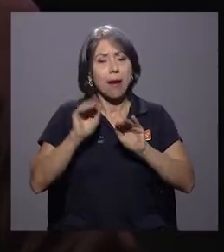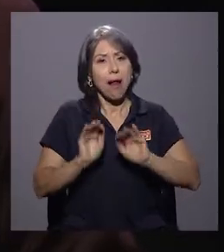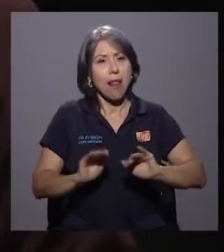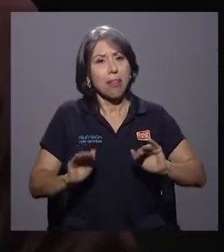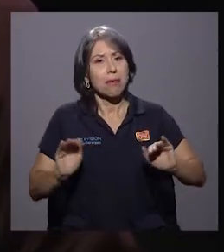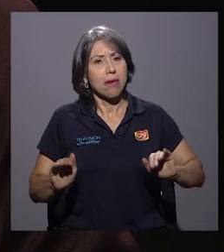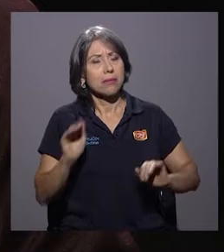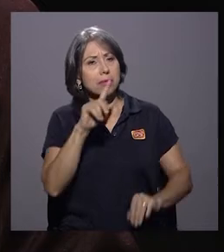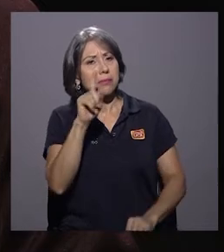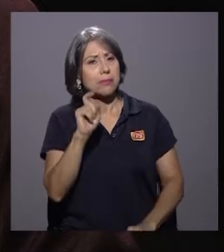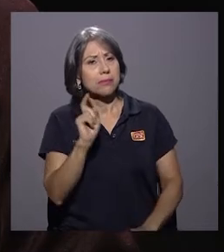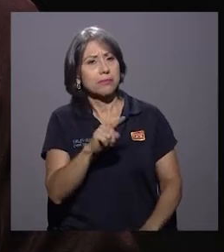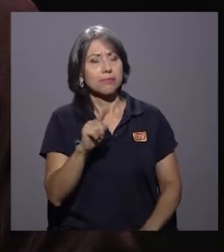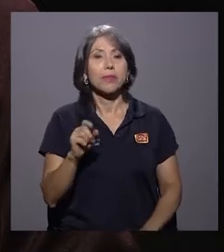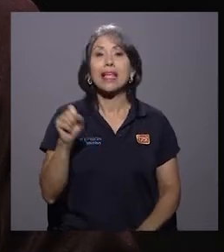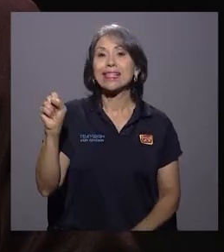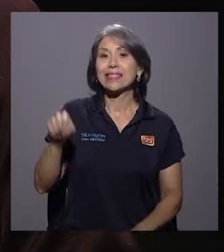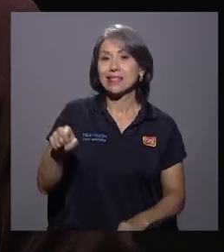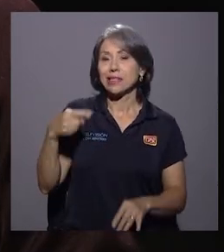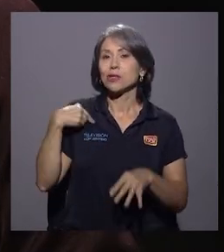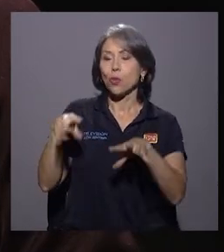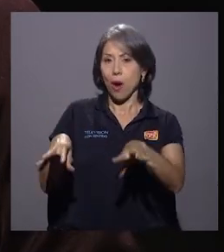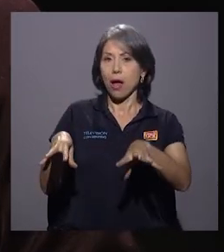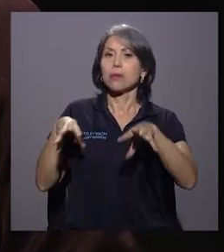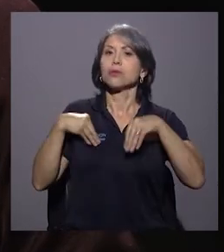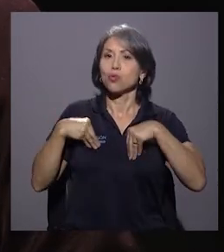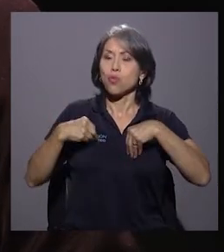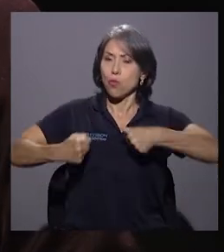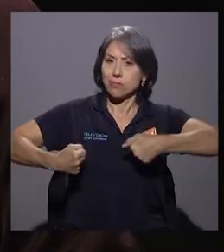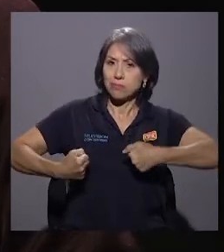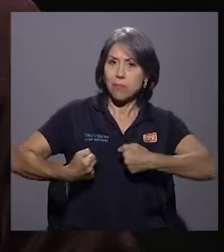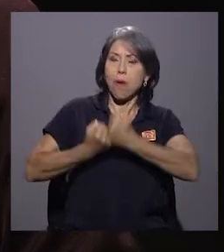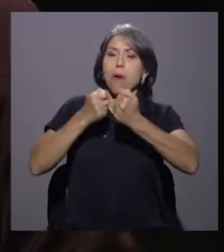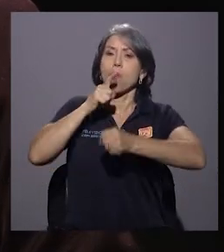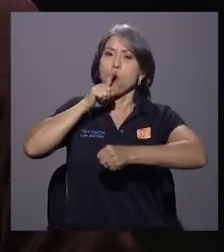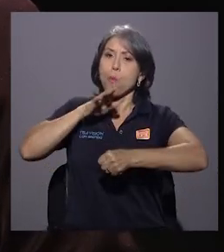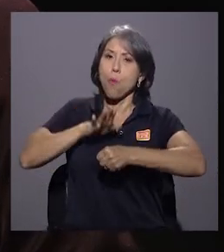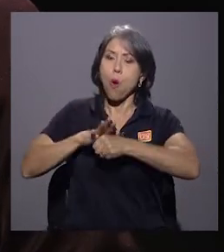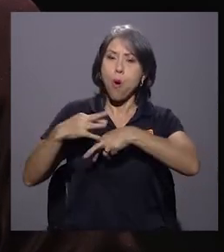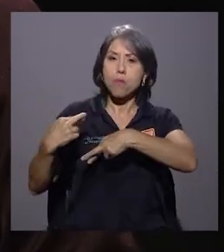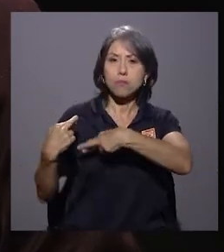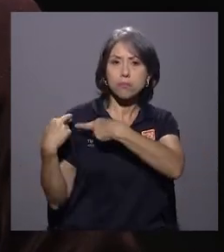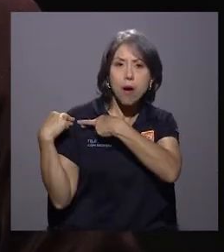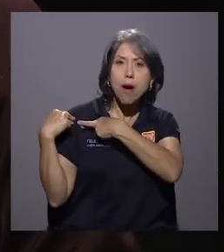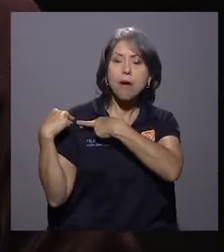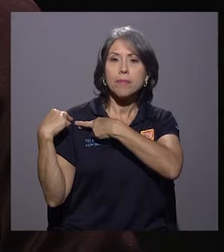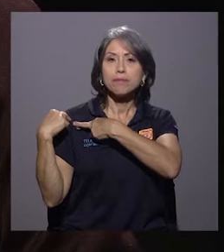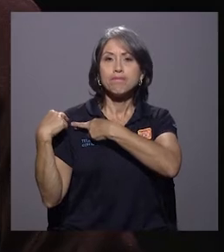Sí, yo asumo el reto con gran compromiso y con una gran responsabilidad,